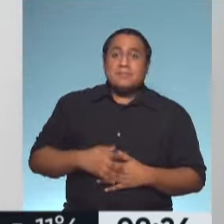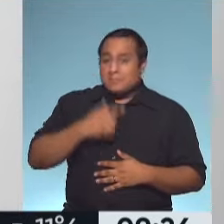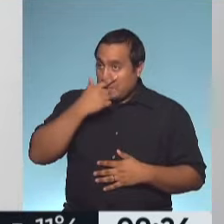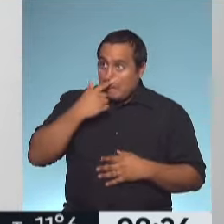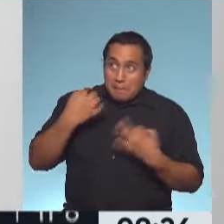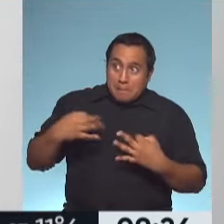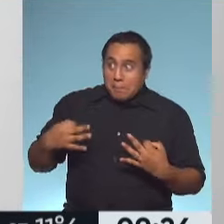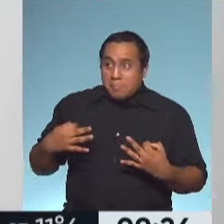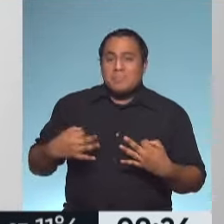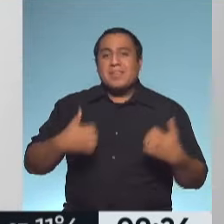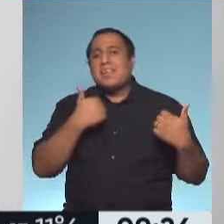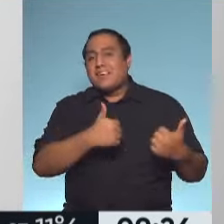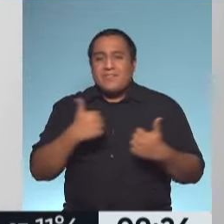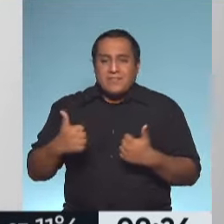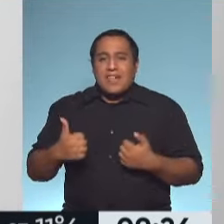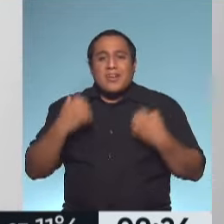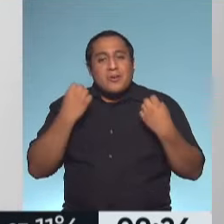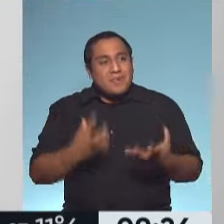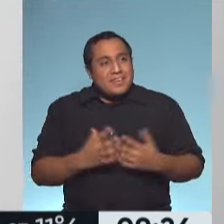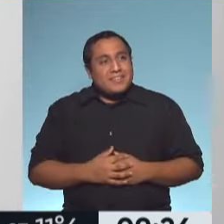¿Bien? Todo bien, ¿cómo andan?